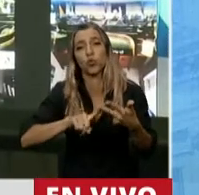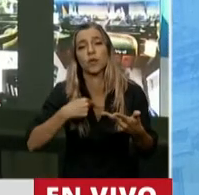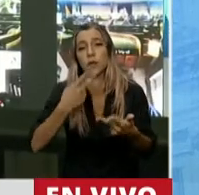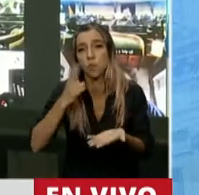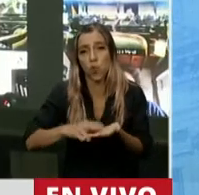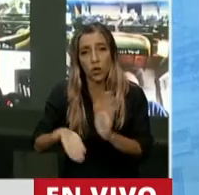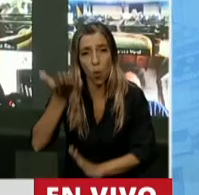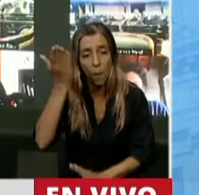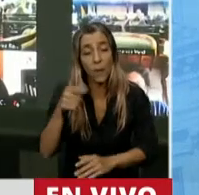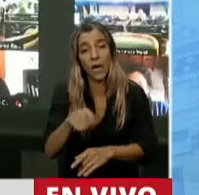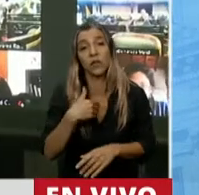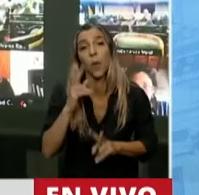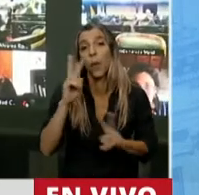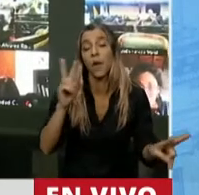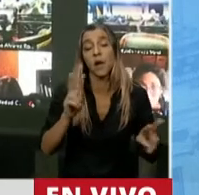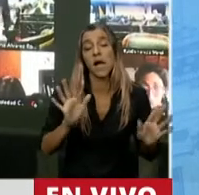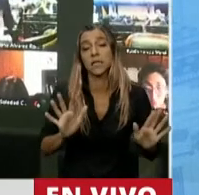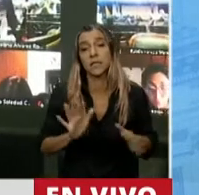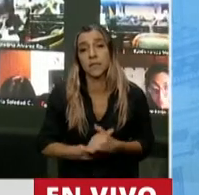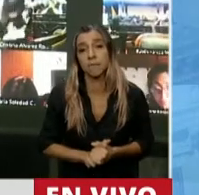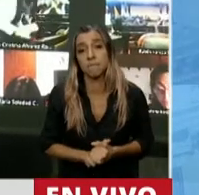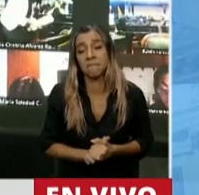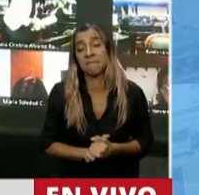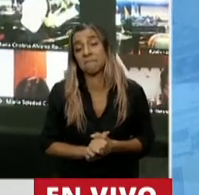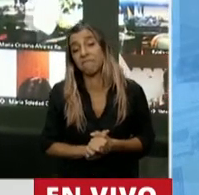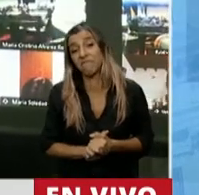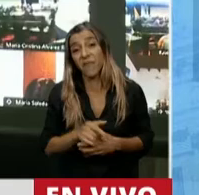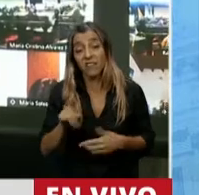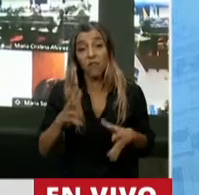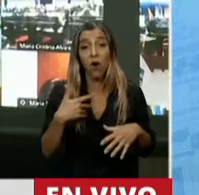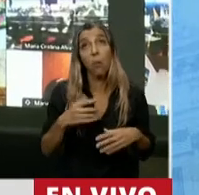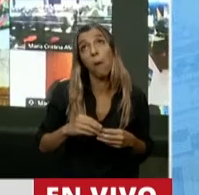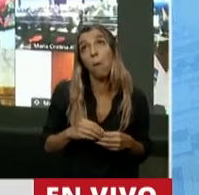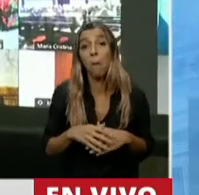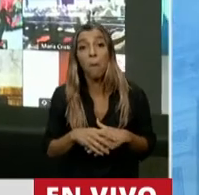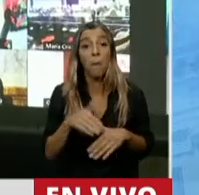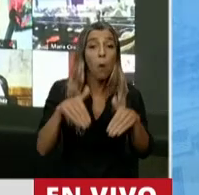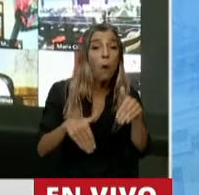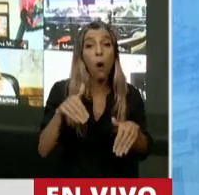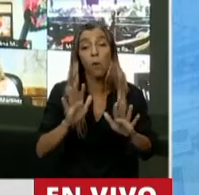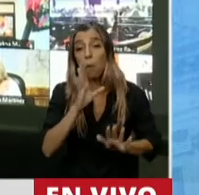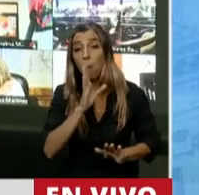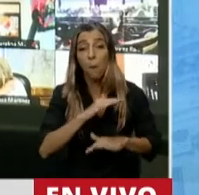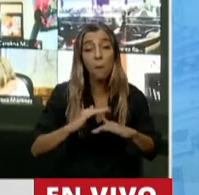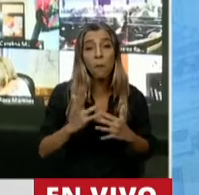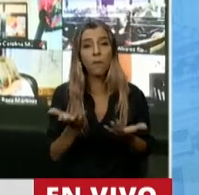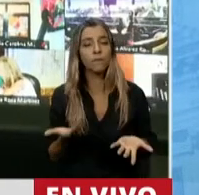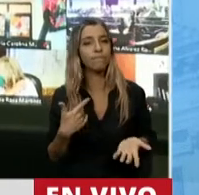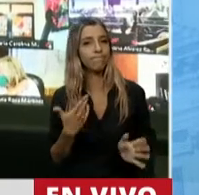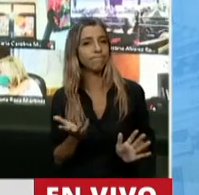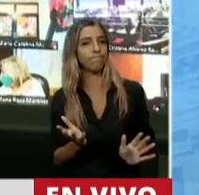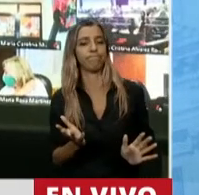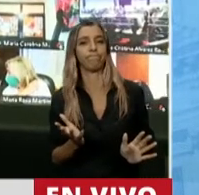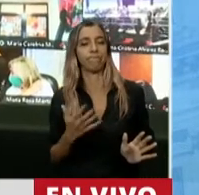Y ese camino, desgraciadamente, para todos, y hay que ser muy